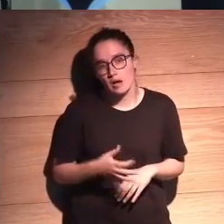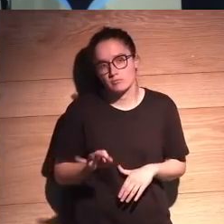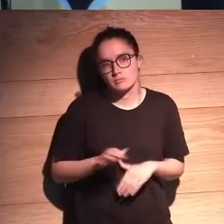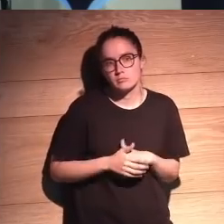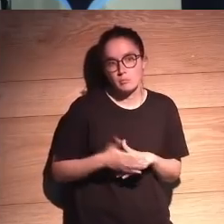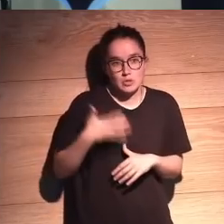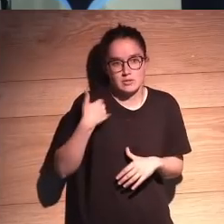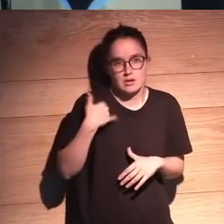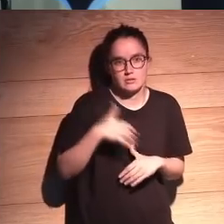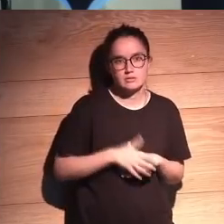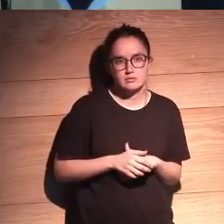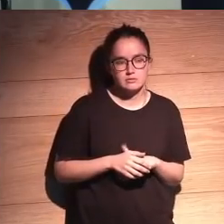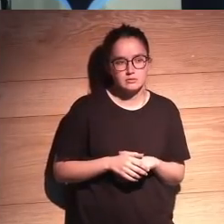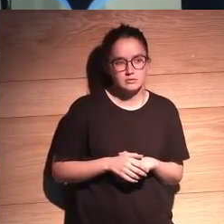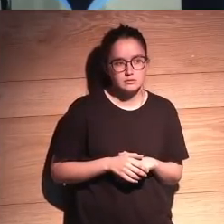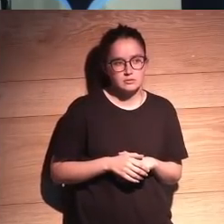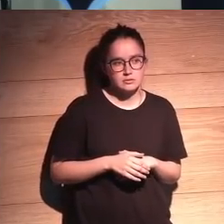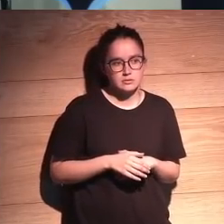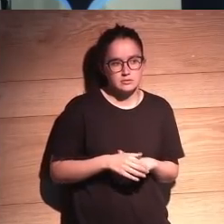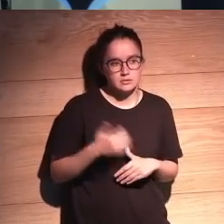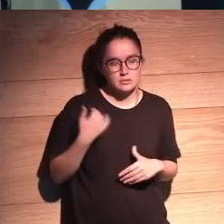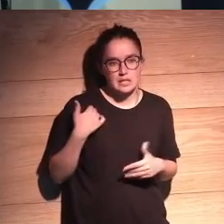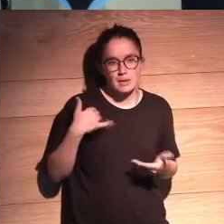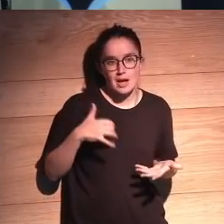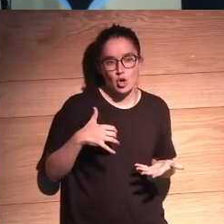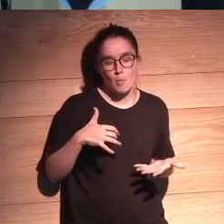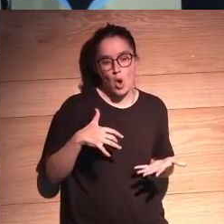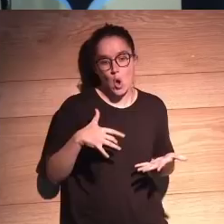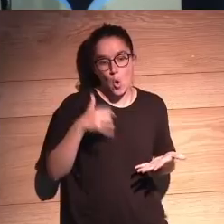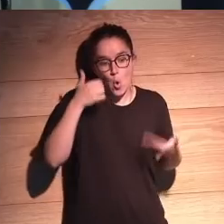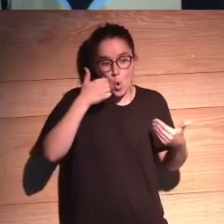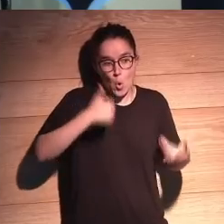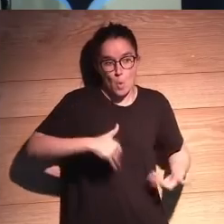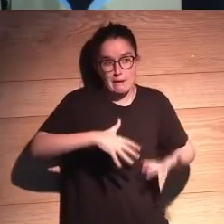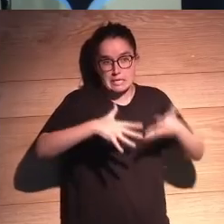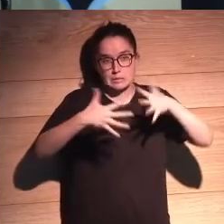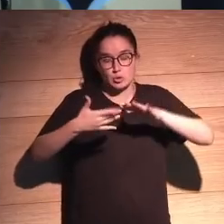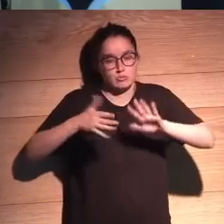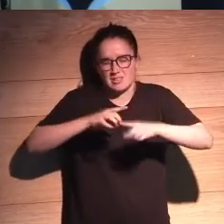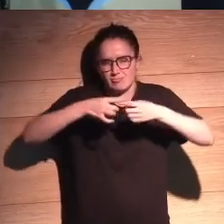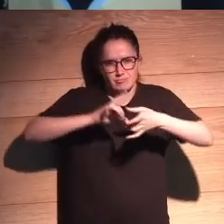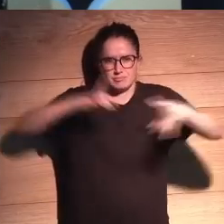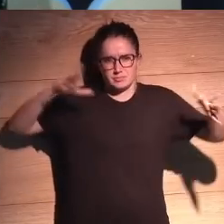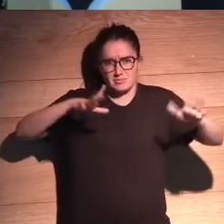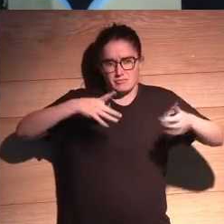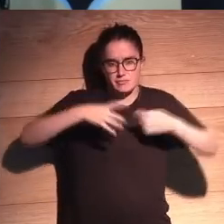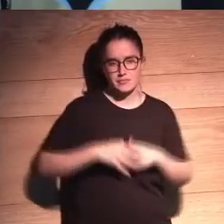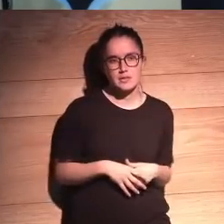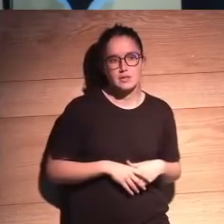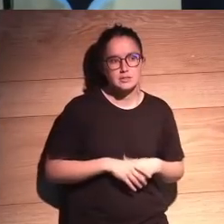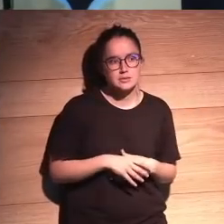cíbor ya es ahí va hacia el transhumanismo eso ya es otra guerra compleja ¿no?